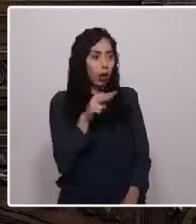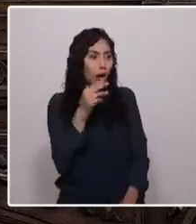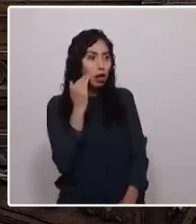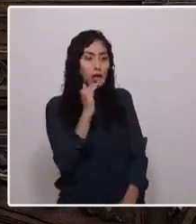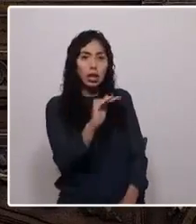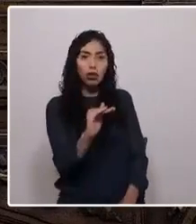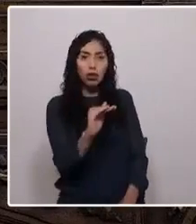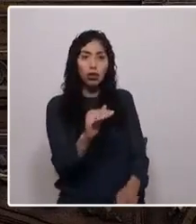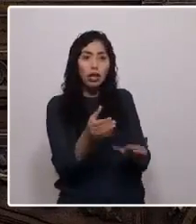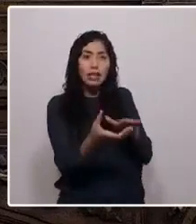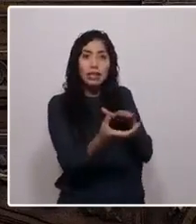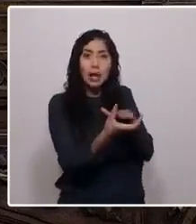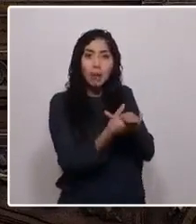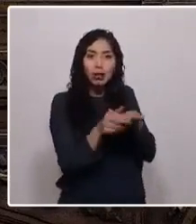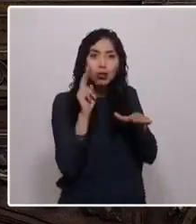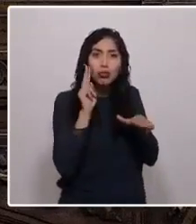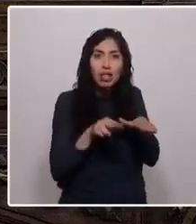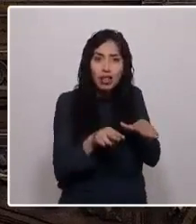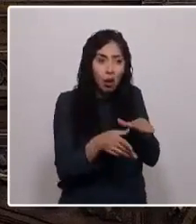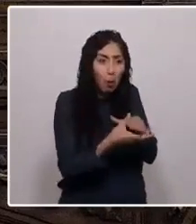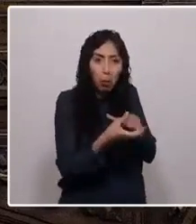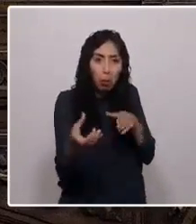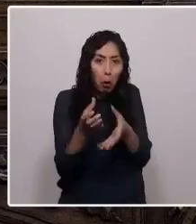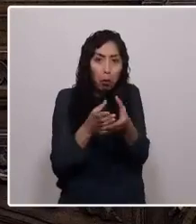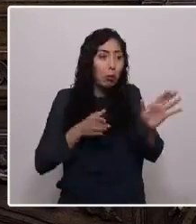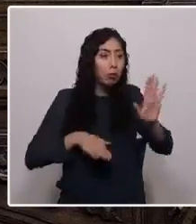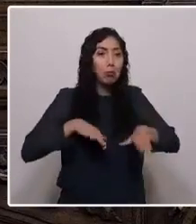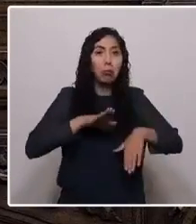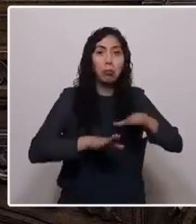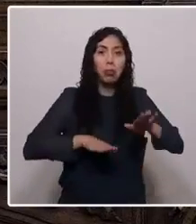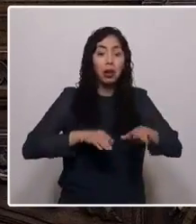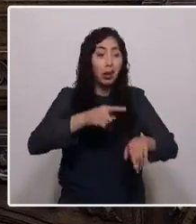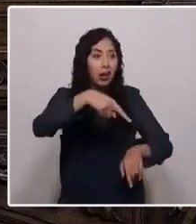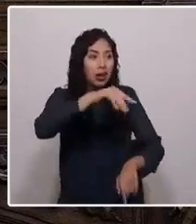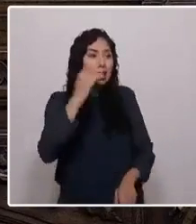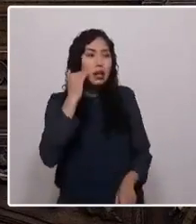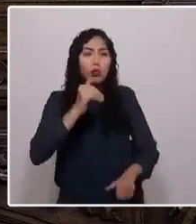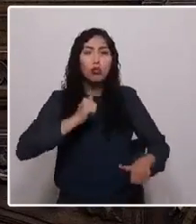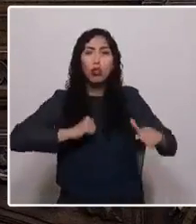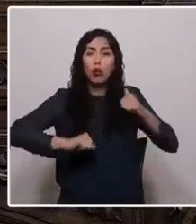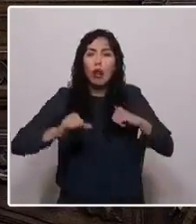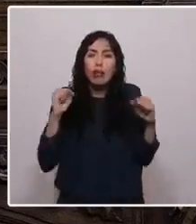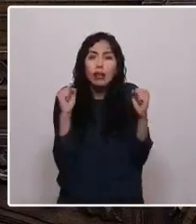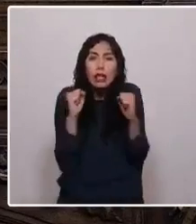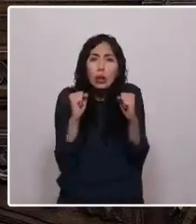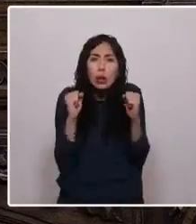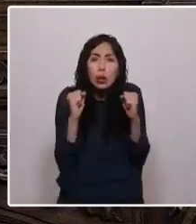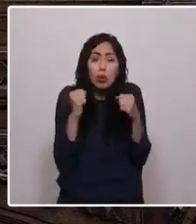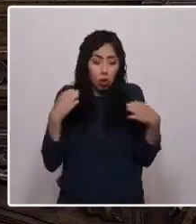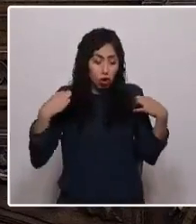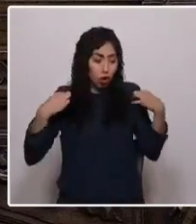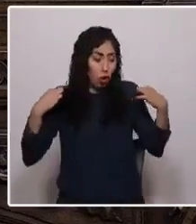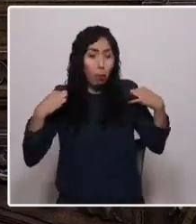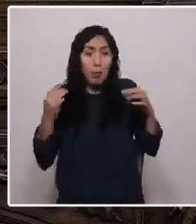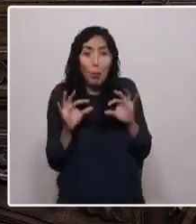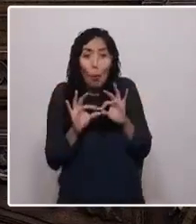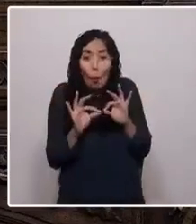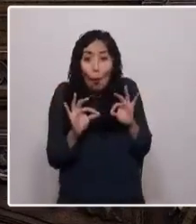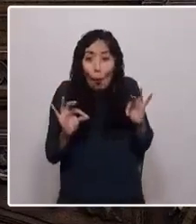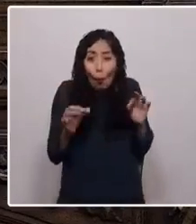iban derechamente a pata pelada, como se dice, niños que sufrían el frío porque a lo más iban con una ropita de lana encina,